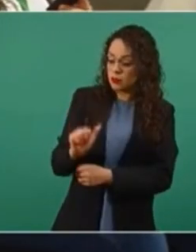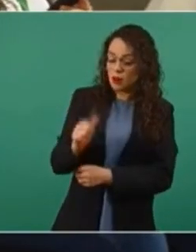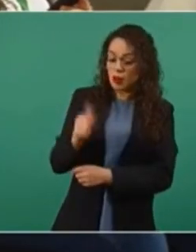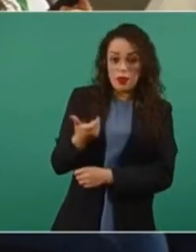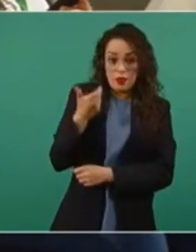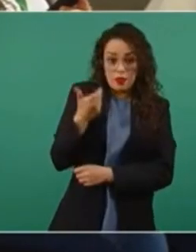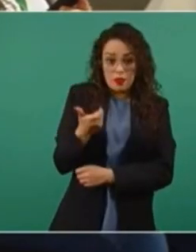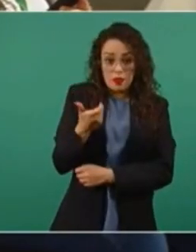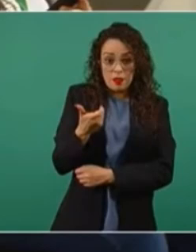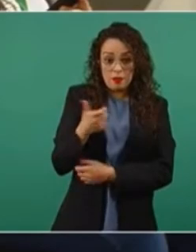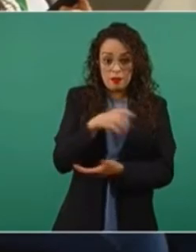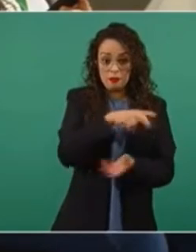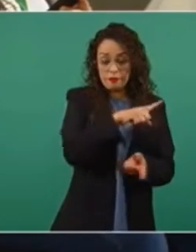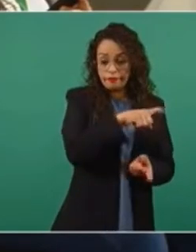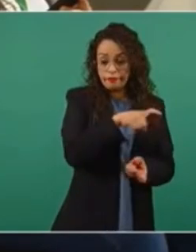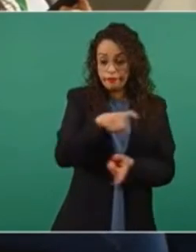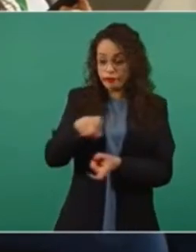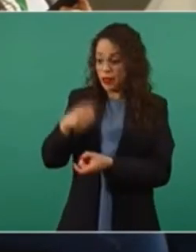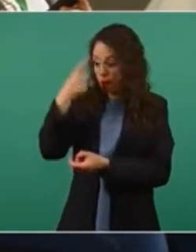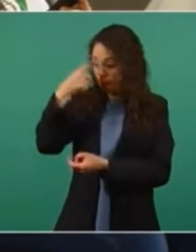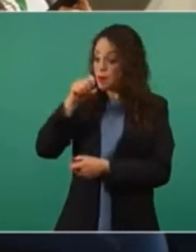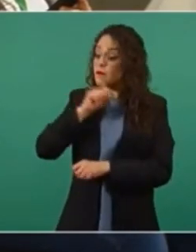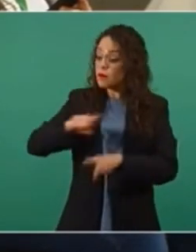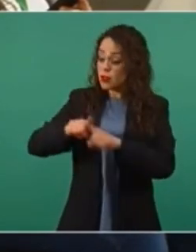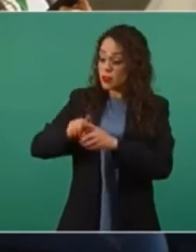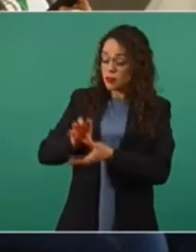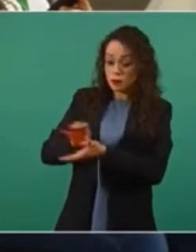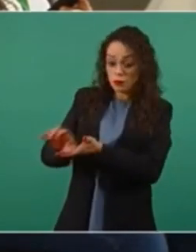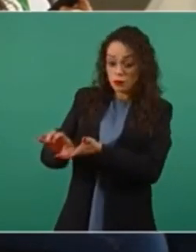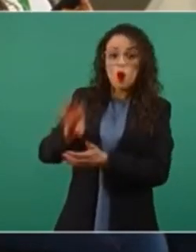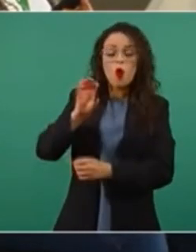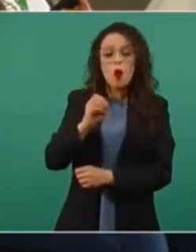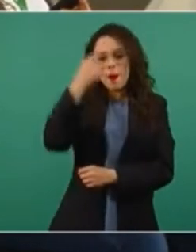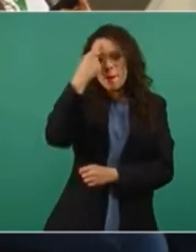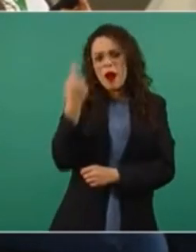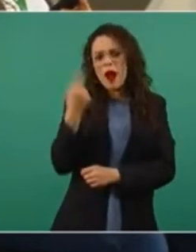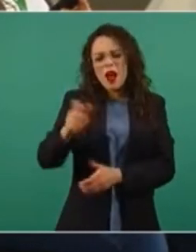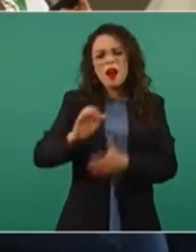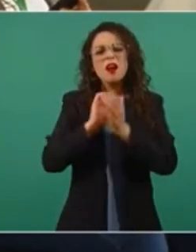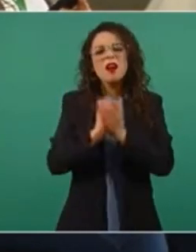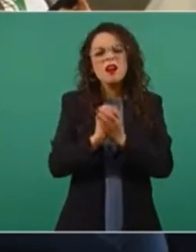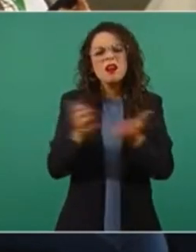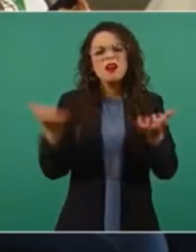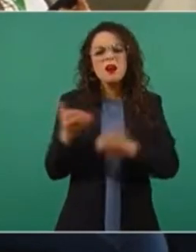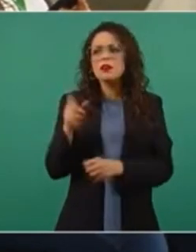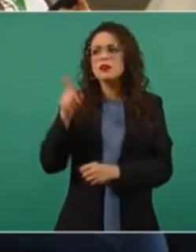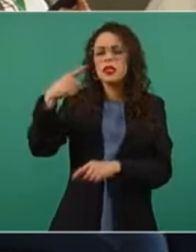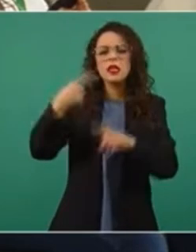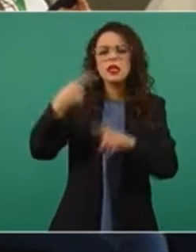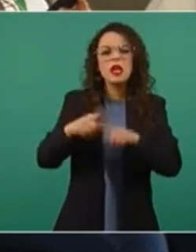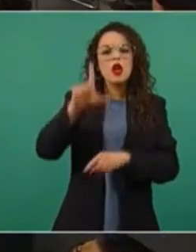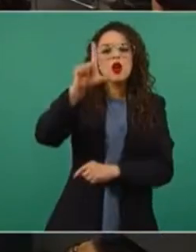obtengan de esta rifa? ¿Cuál es el objetivo de este sorteo que va a ser la Lotería Nacional?